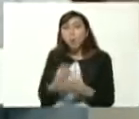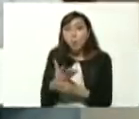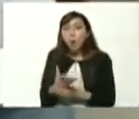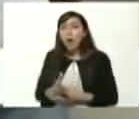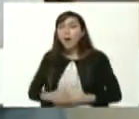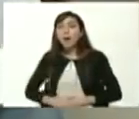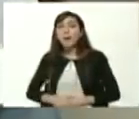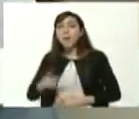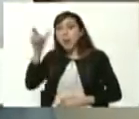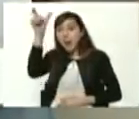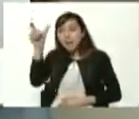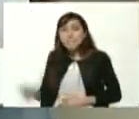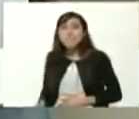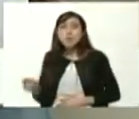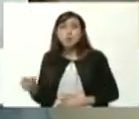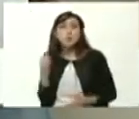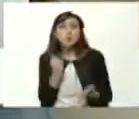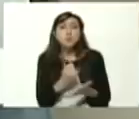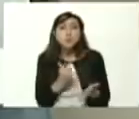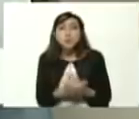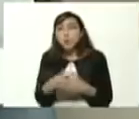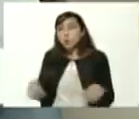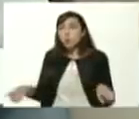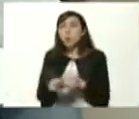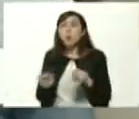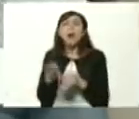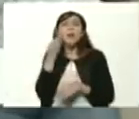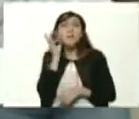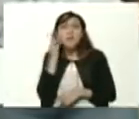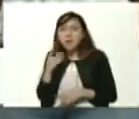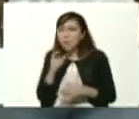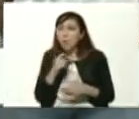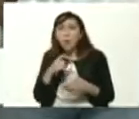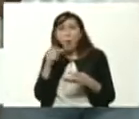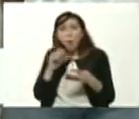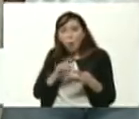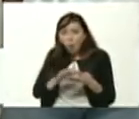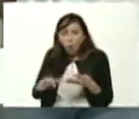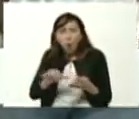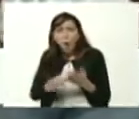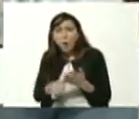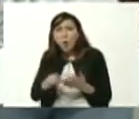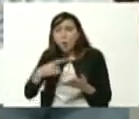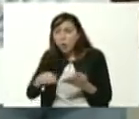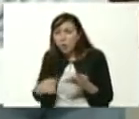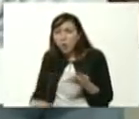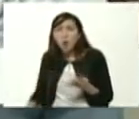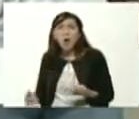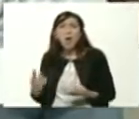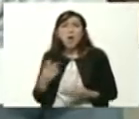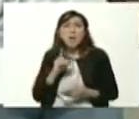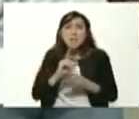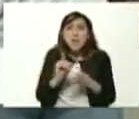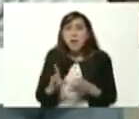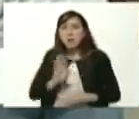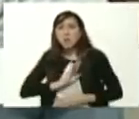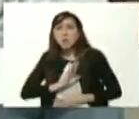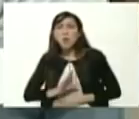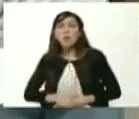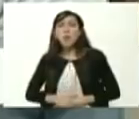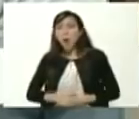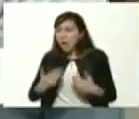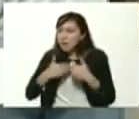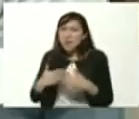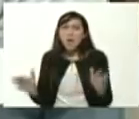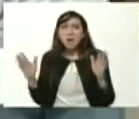como si usted estuviera abriendo una cuenta de Facebook es en súper sencillo nombre, apellido sus datos personales y abre